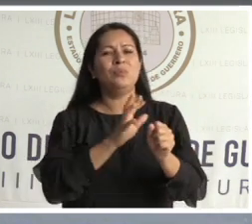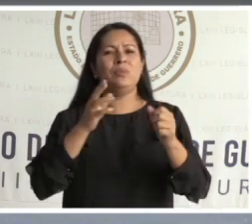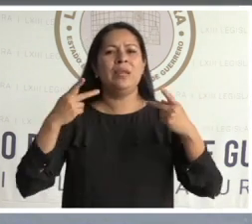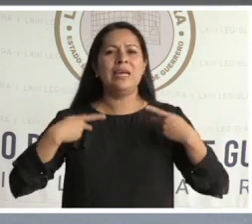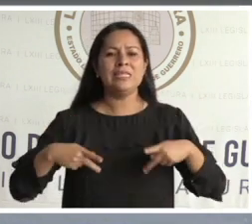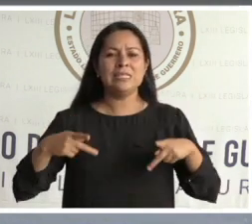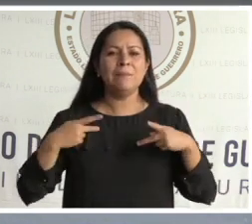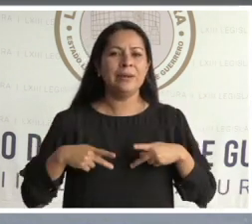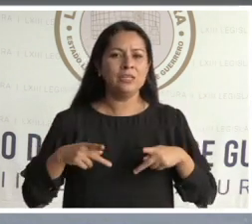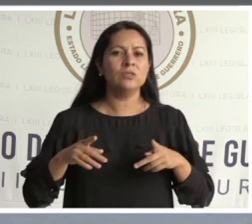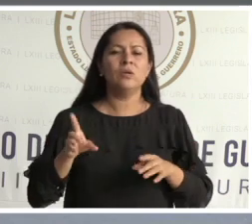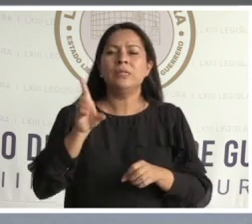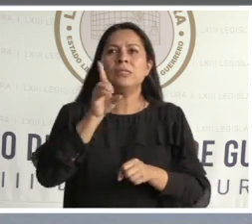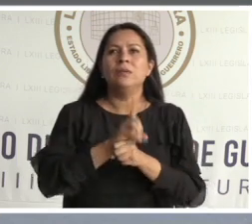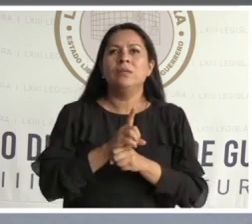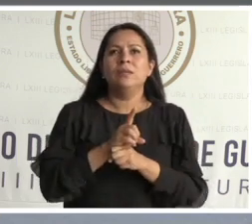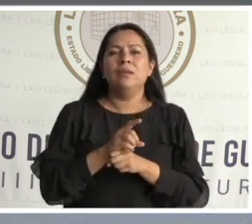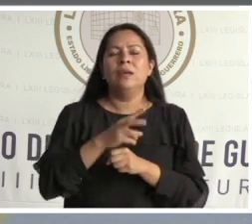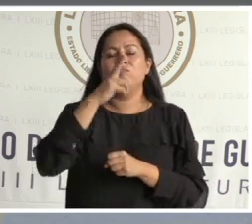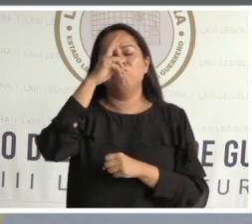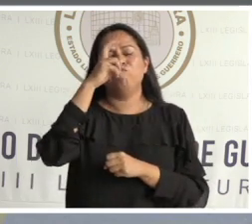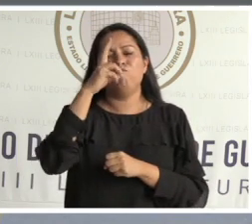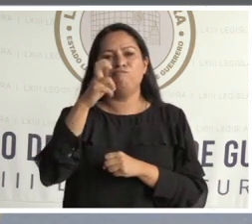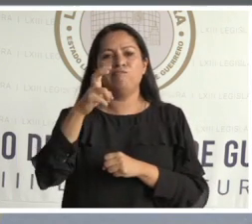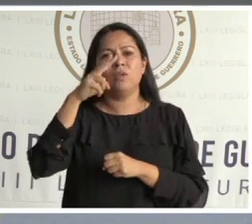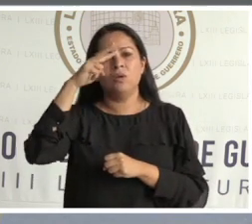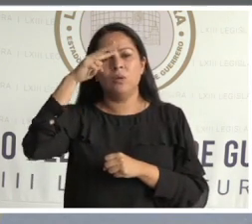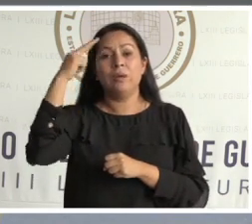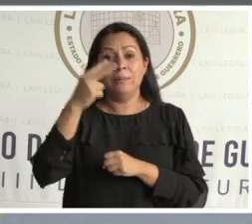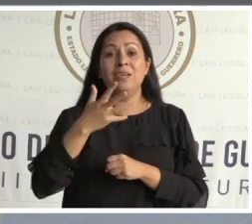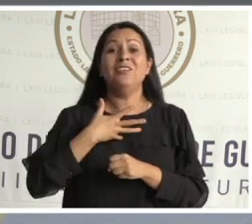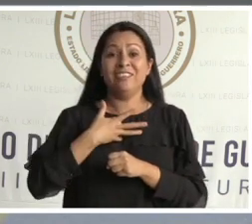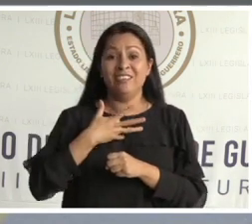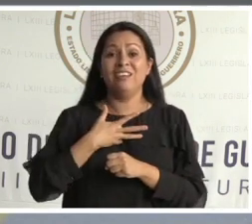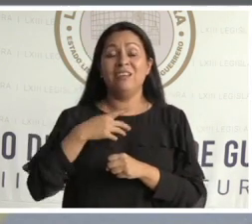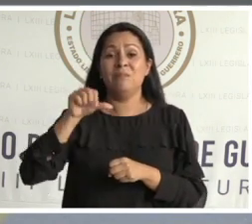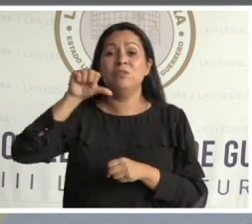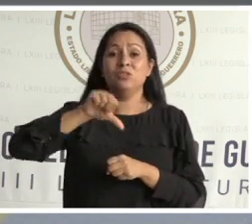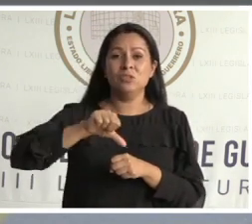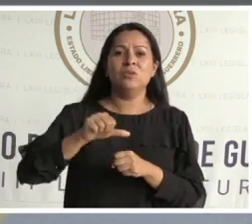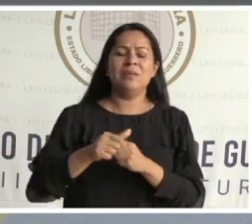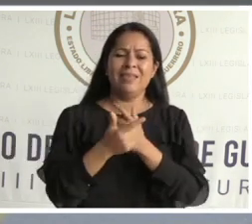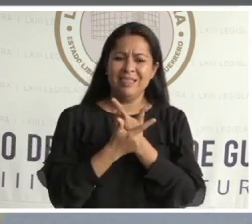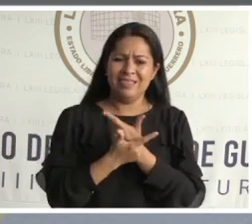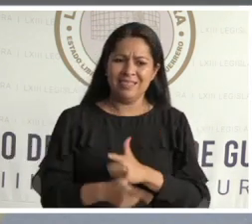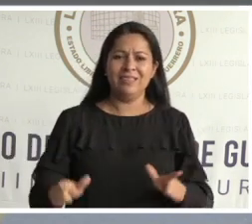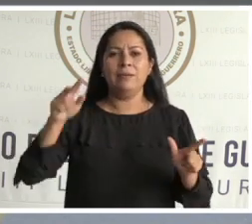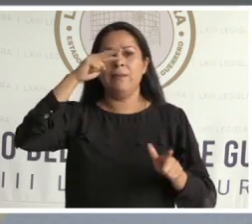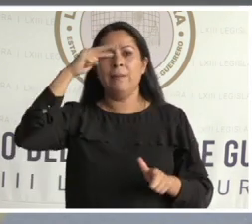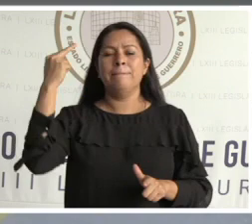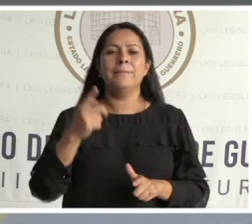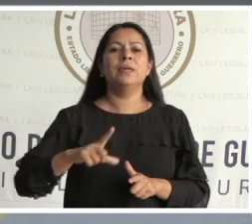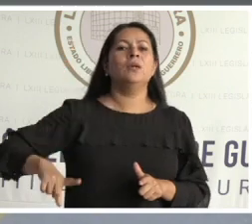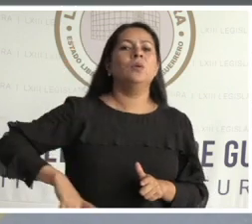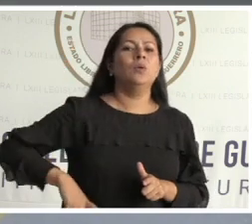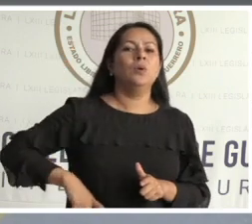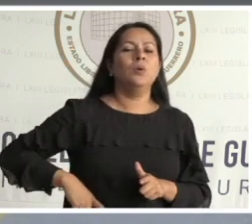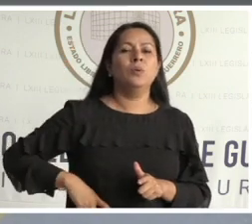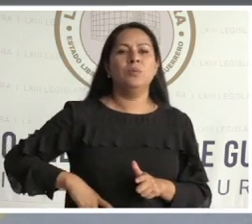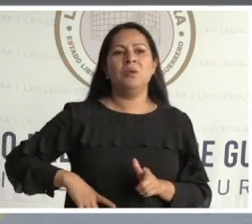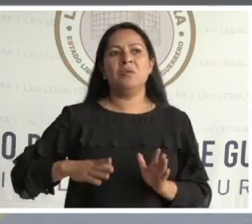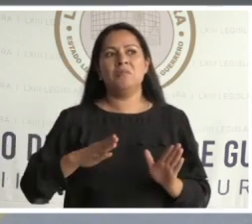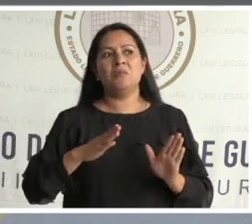que un día soñaron con el México que hoy tenemos, un México libre y con un gobierno propio